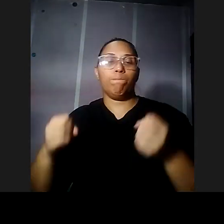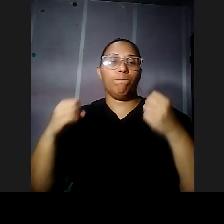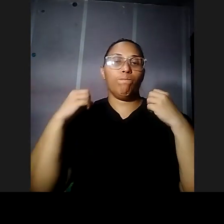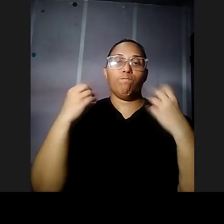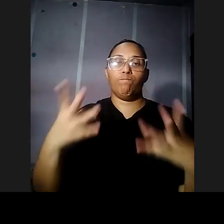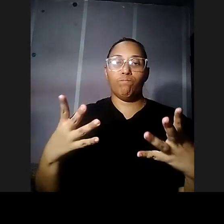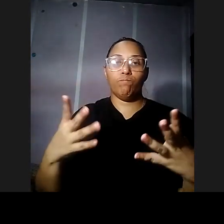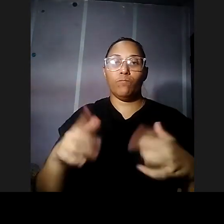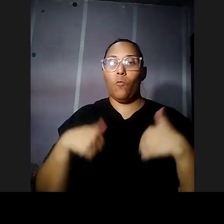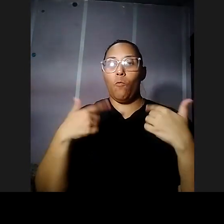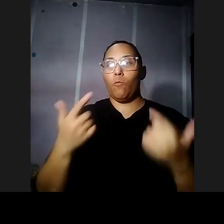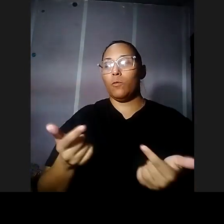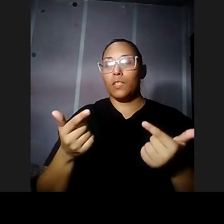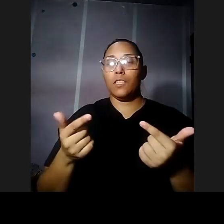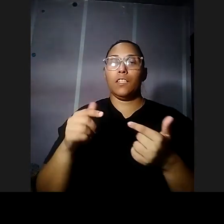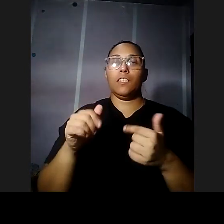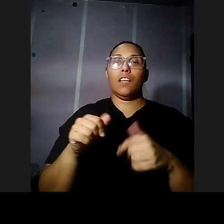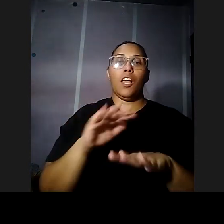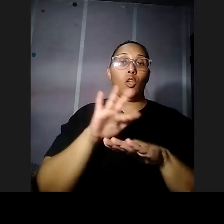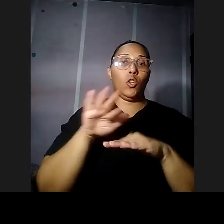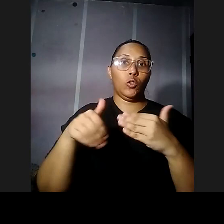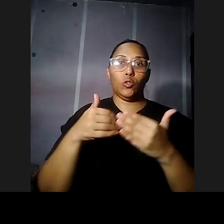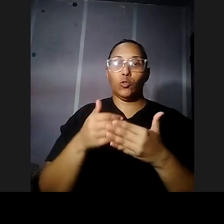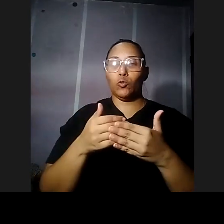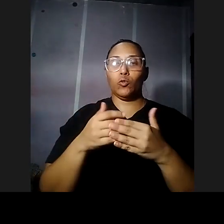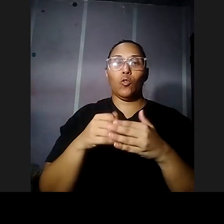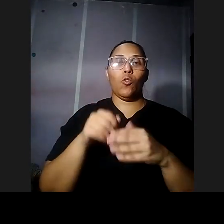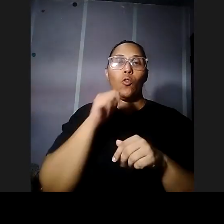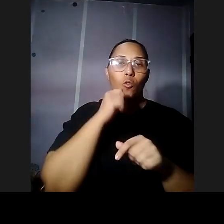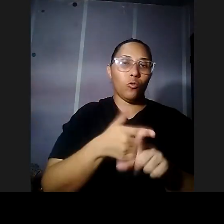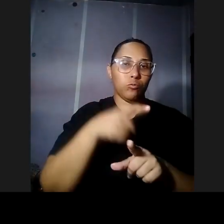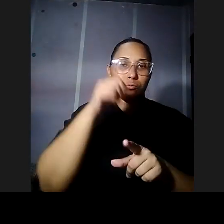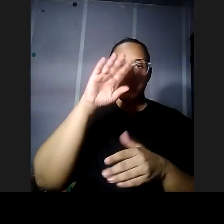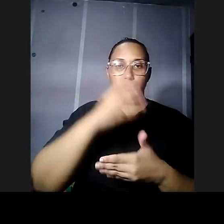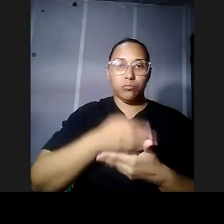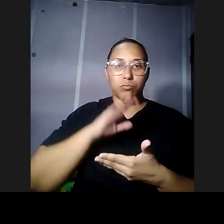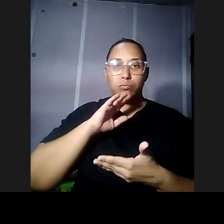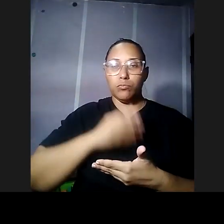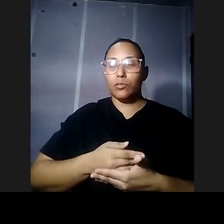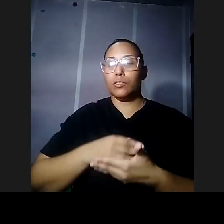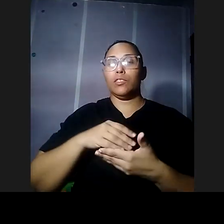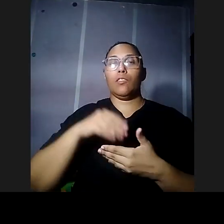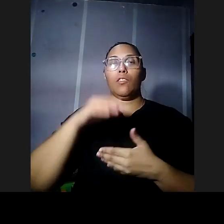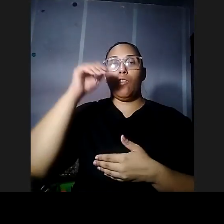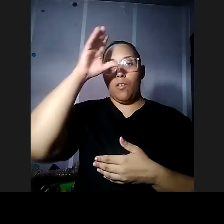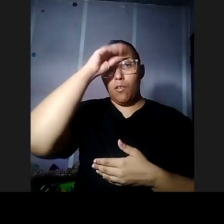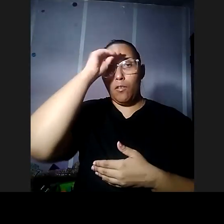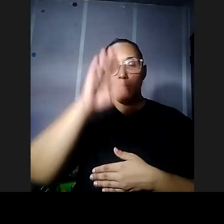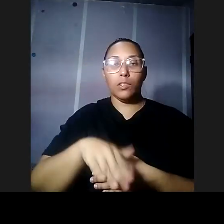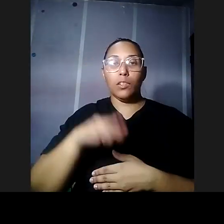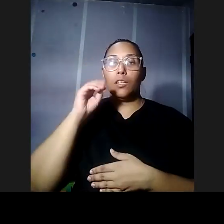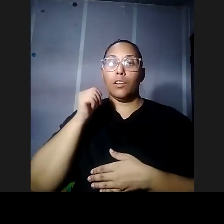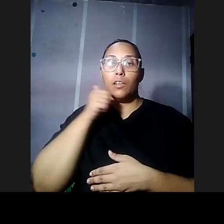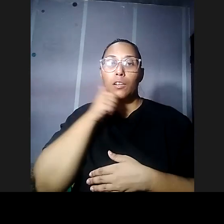vida y obra no solamente de Ashford sino de los hijos y de los nietos o sea recuerden que esta es una una familia que está en una